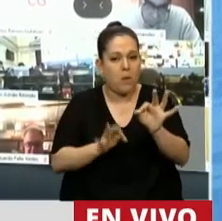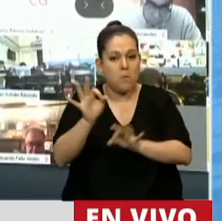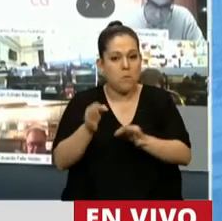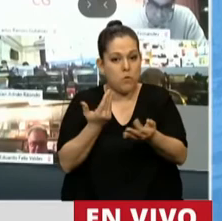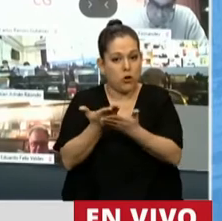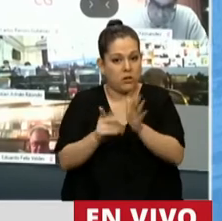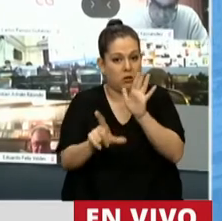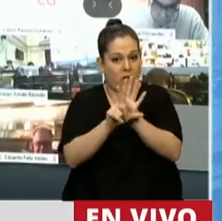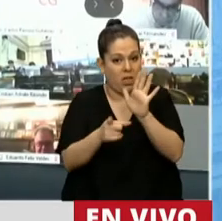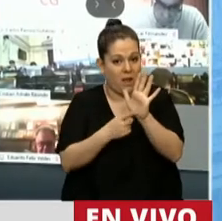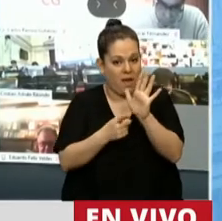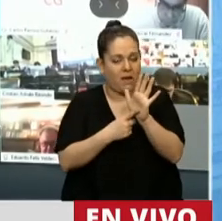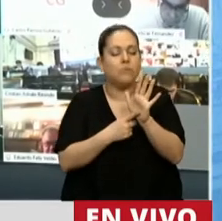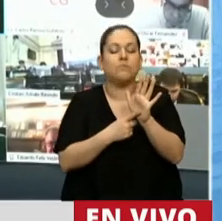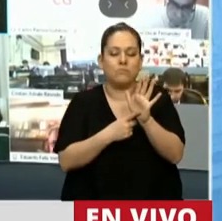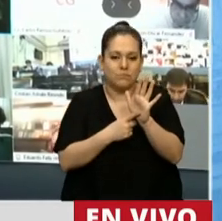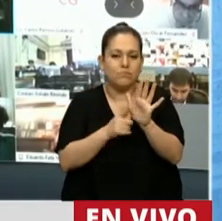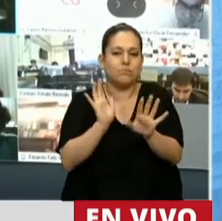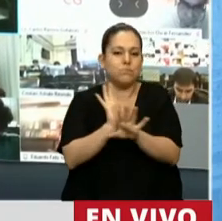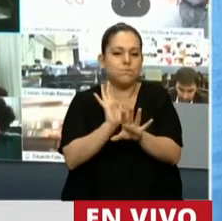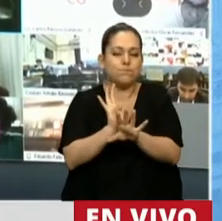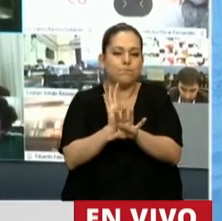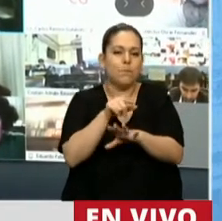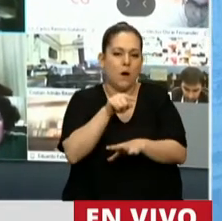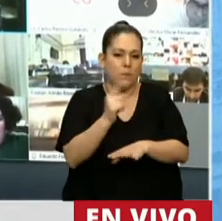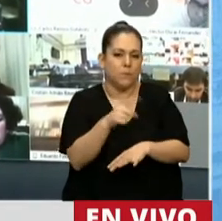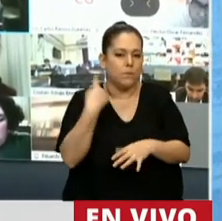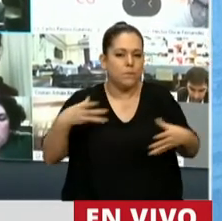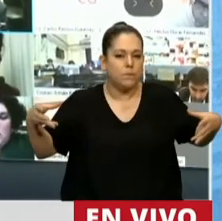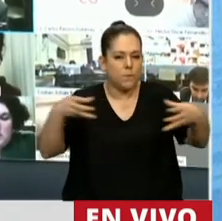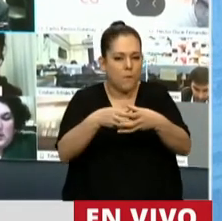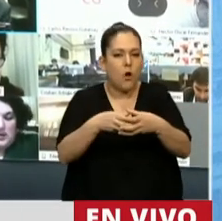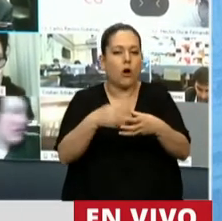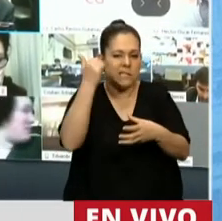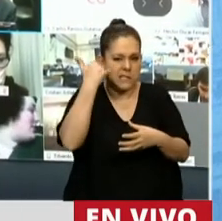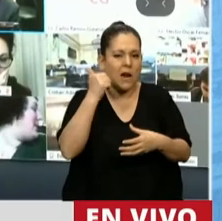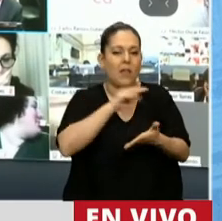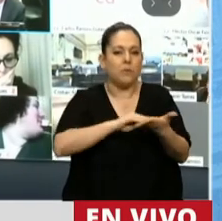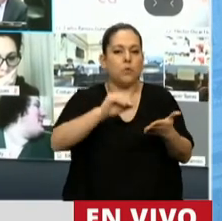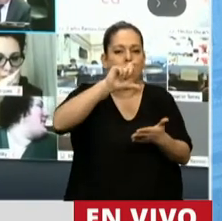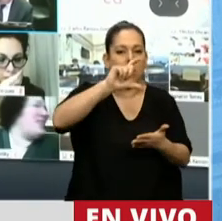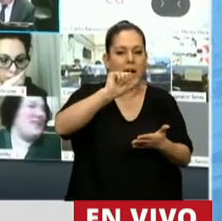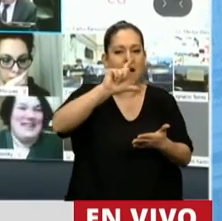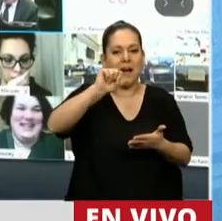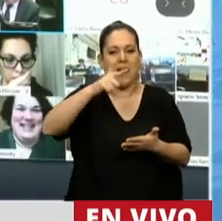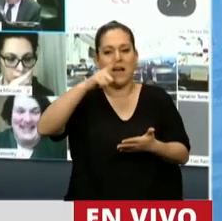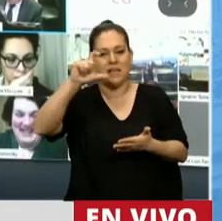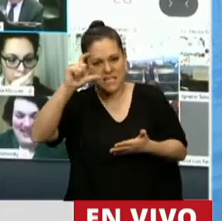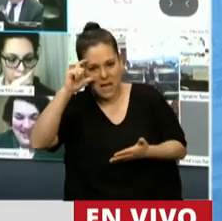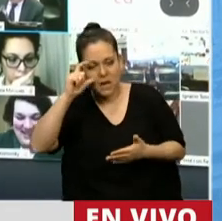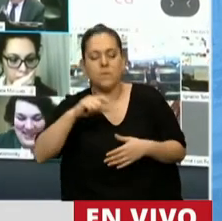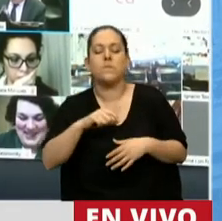ley con la salvedad que en nuestro bloque ya ha hecho el diputado Cacace. Y,